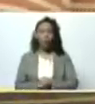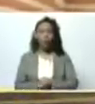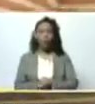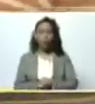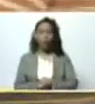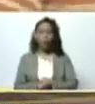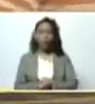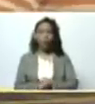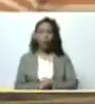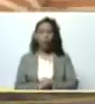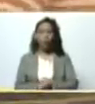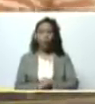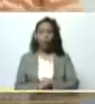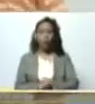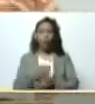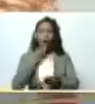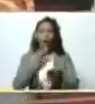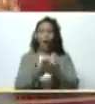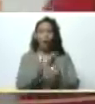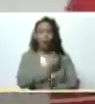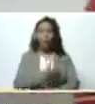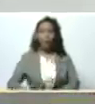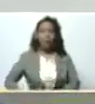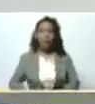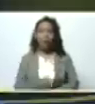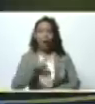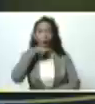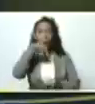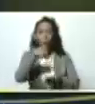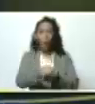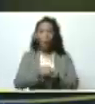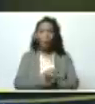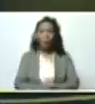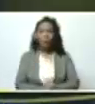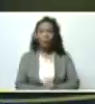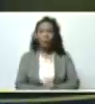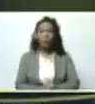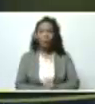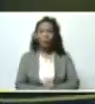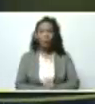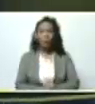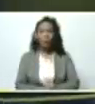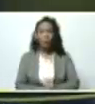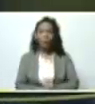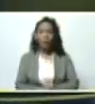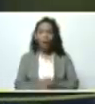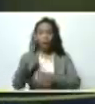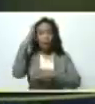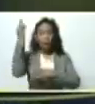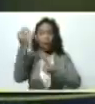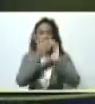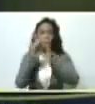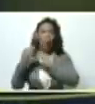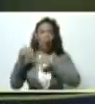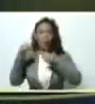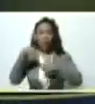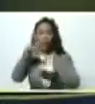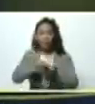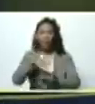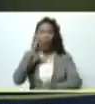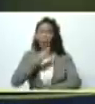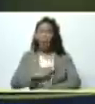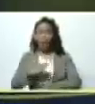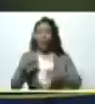gracias presidente en nombre de los consejos comunales del estado Barinas las